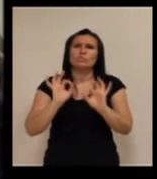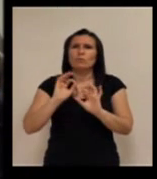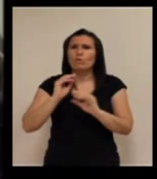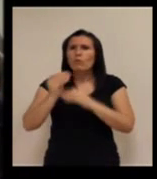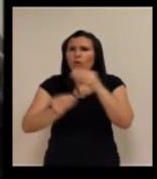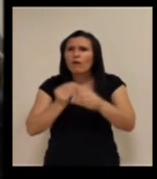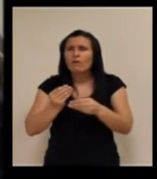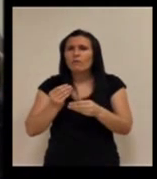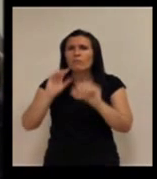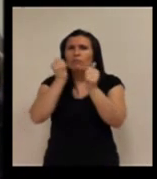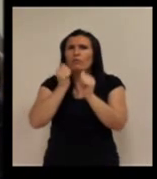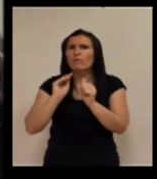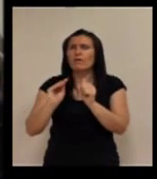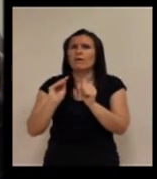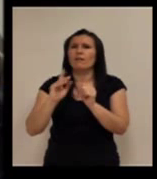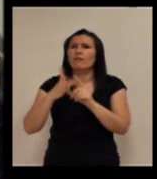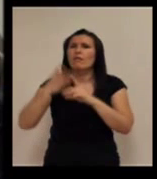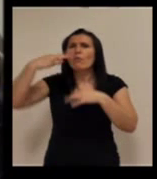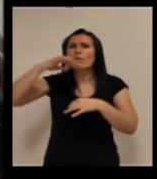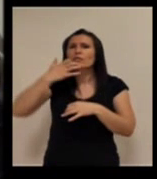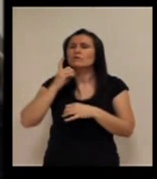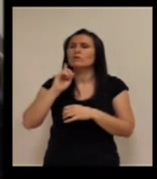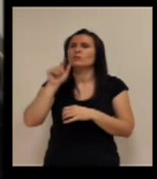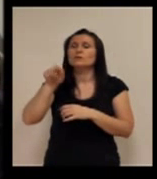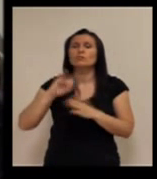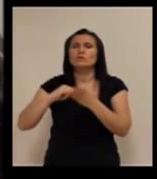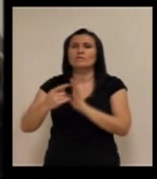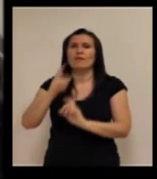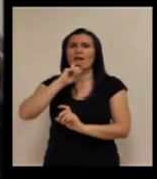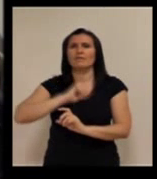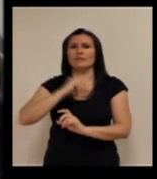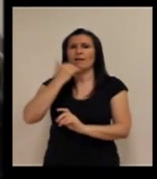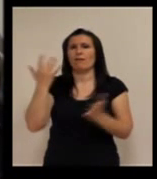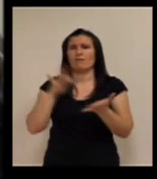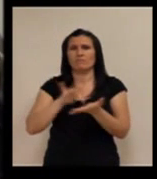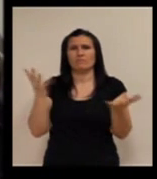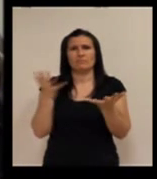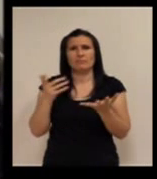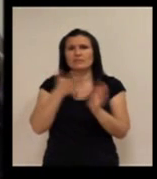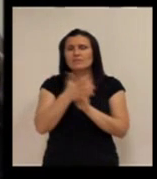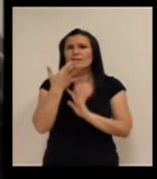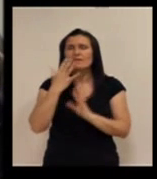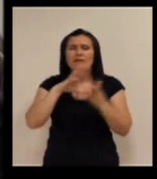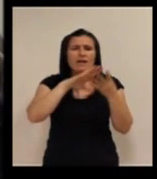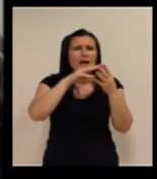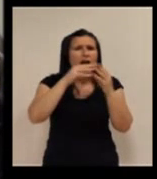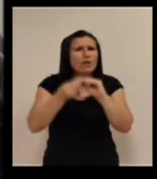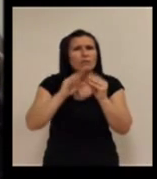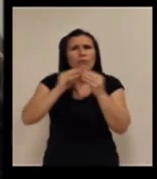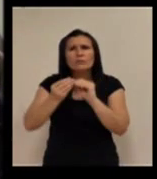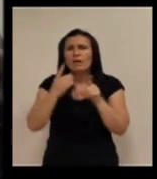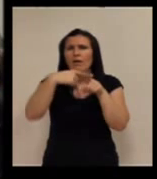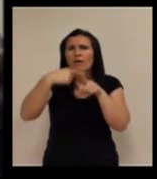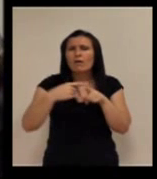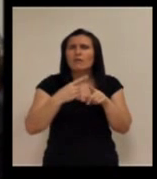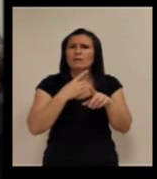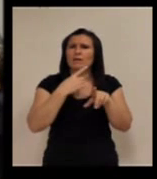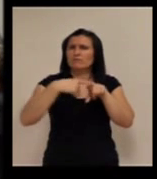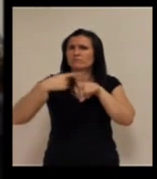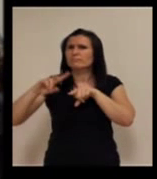sistema me avise de que algo pasa. O sea, pasa por ir ajustando un montón de cositas